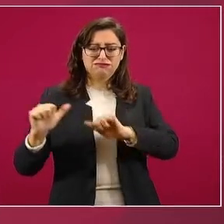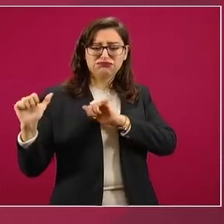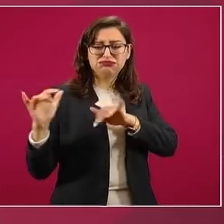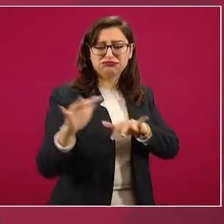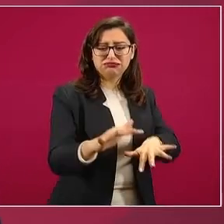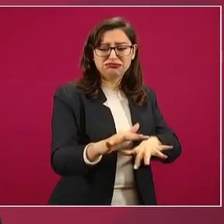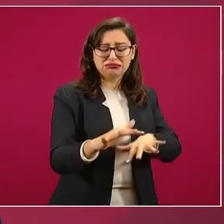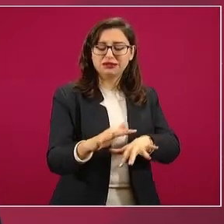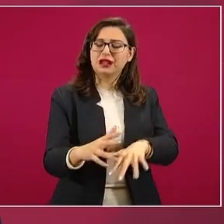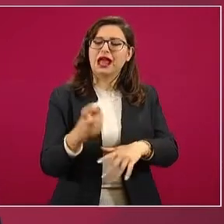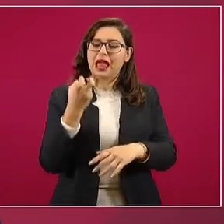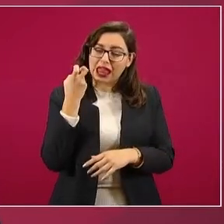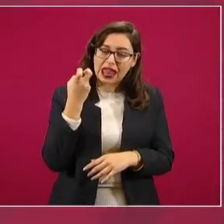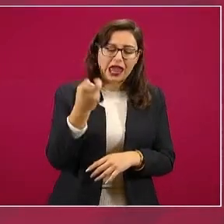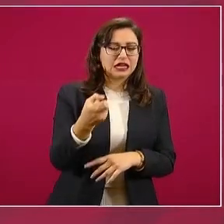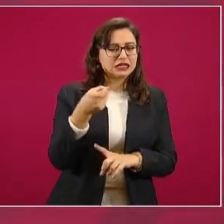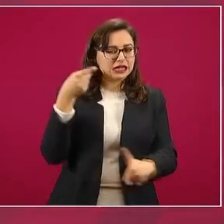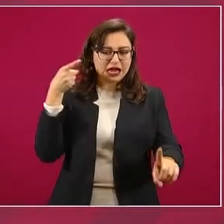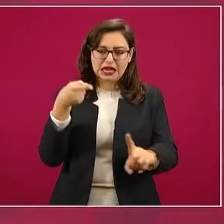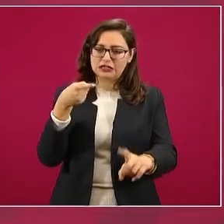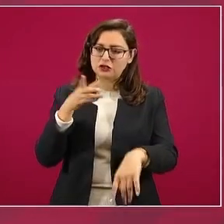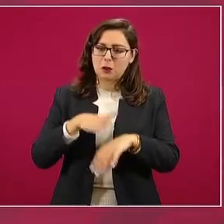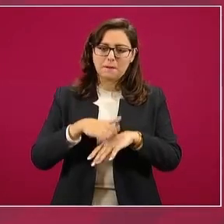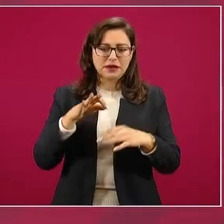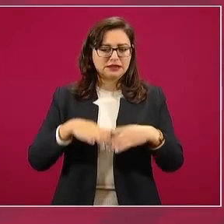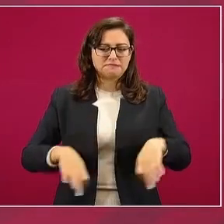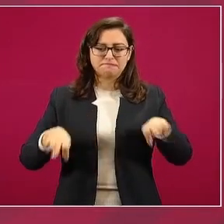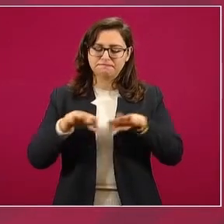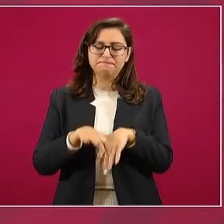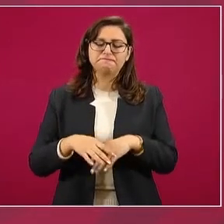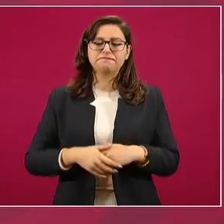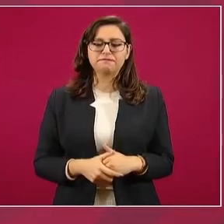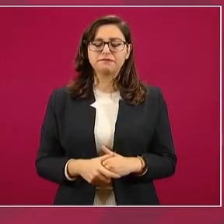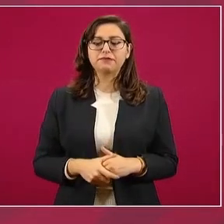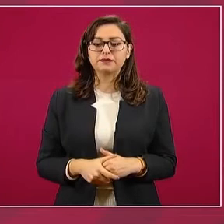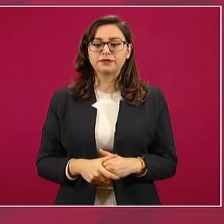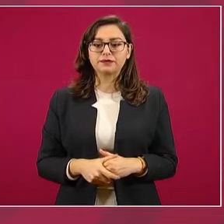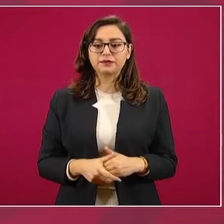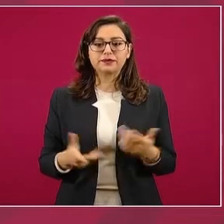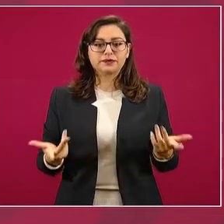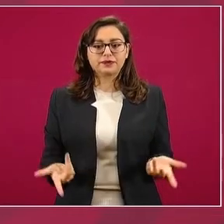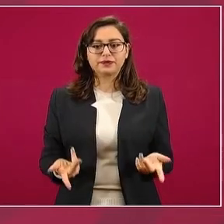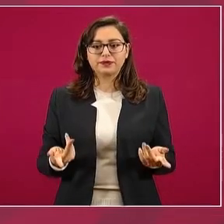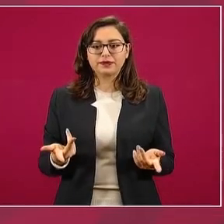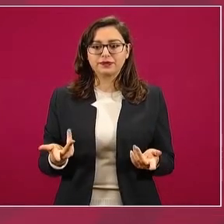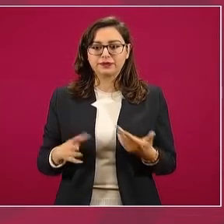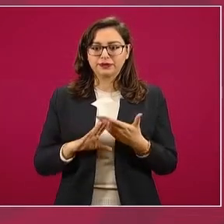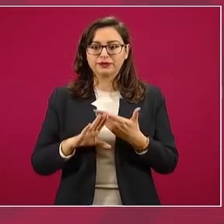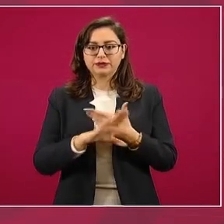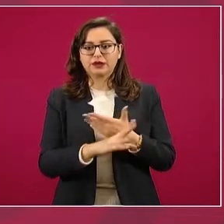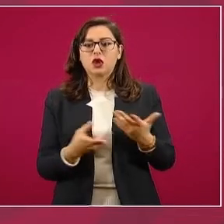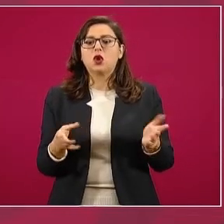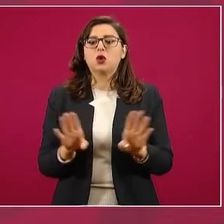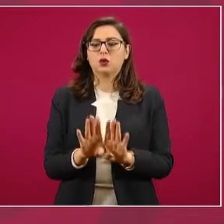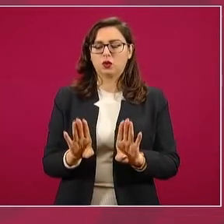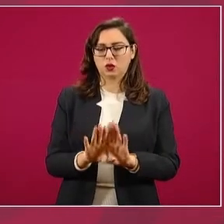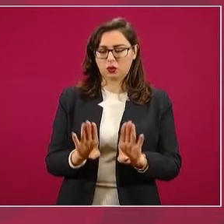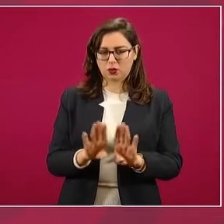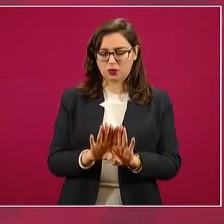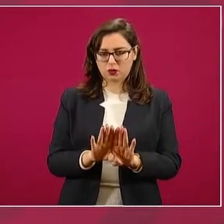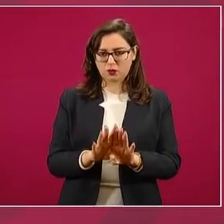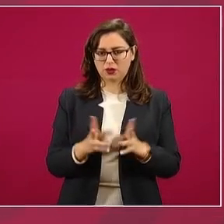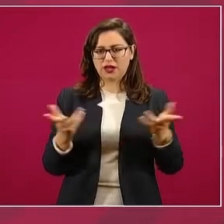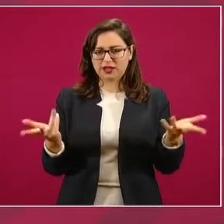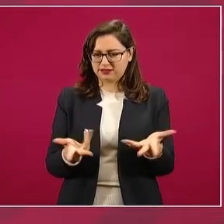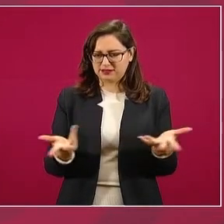hay que poner por delante, qué vamos a hacer en este caso, o sea, o